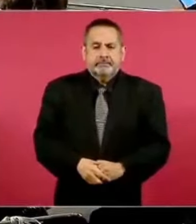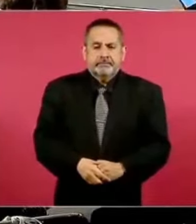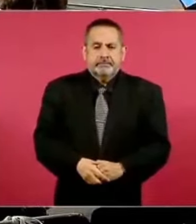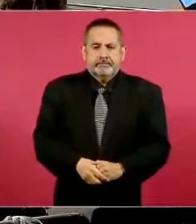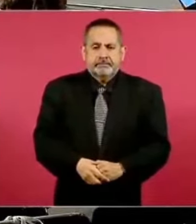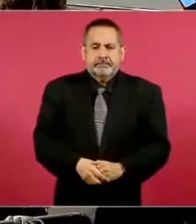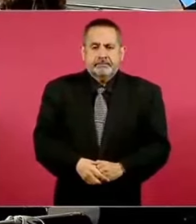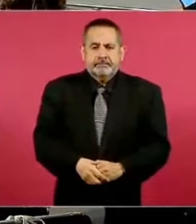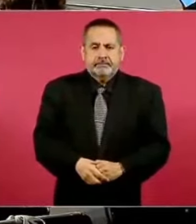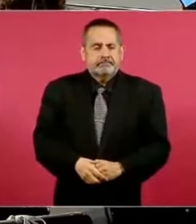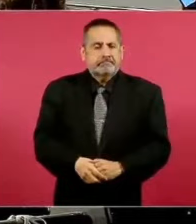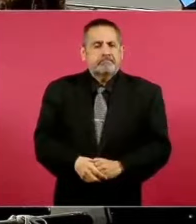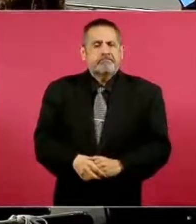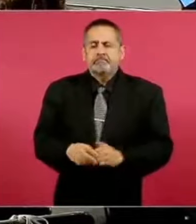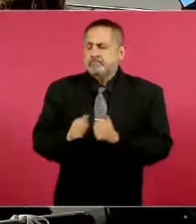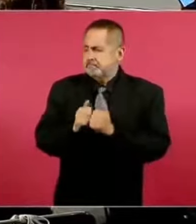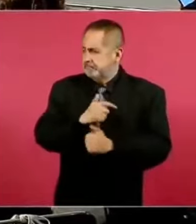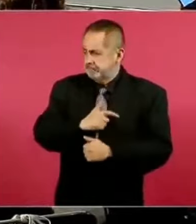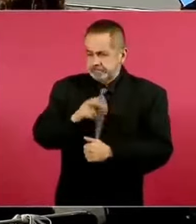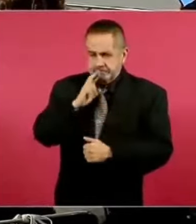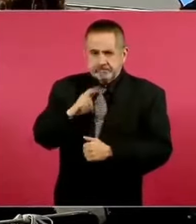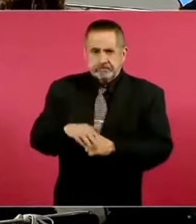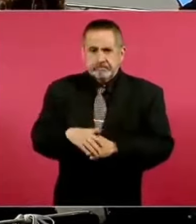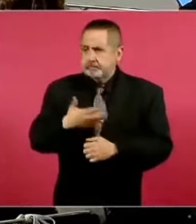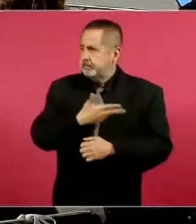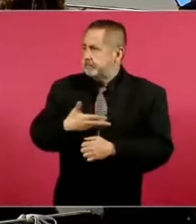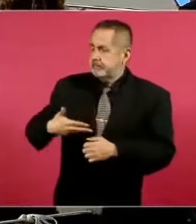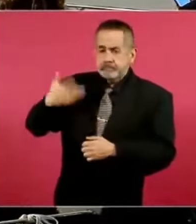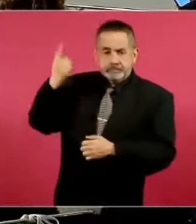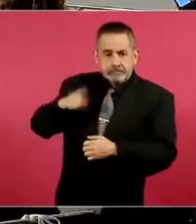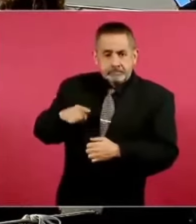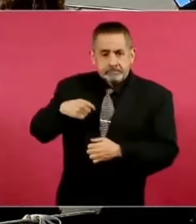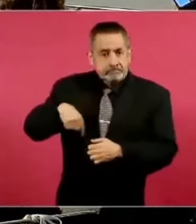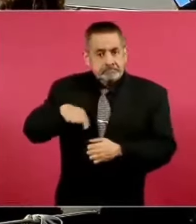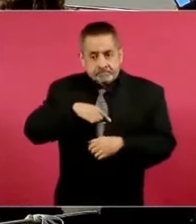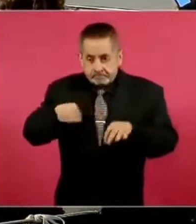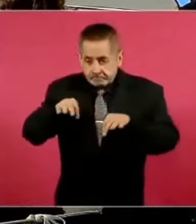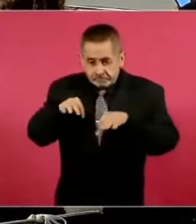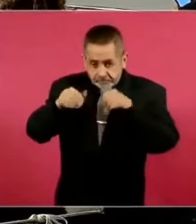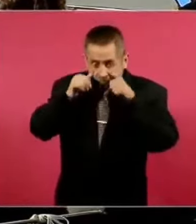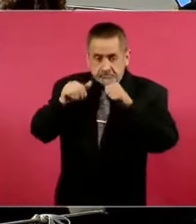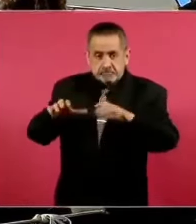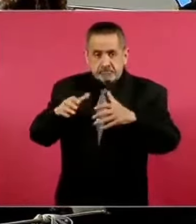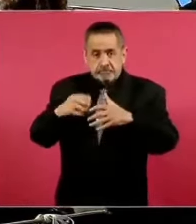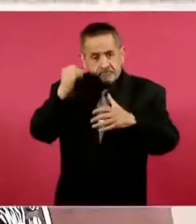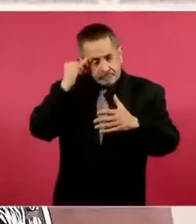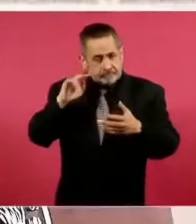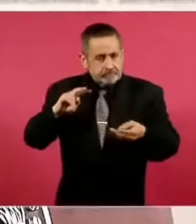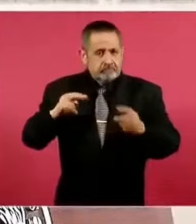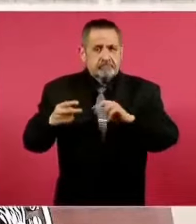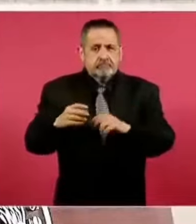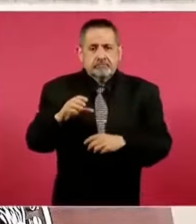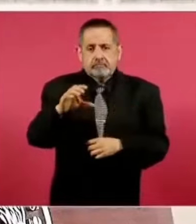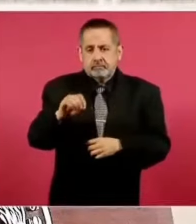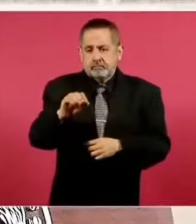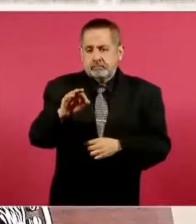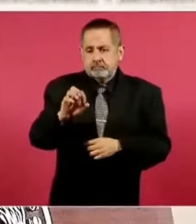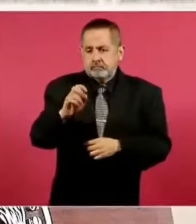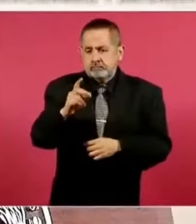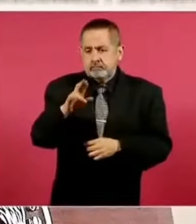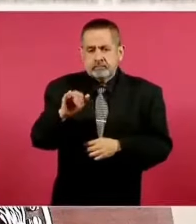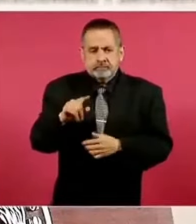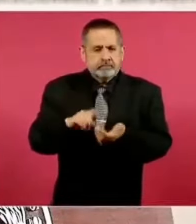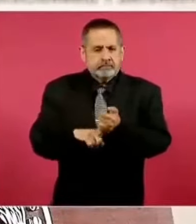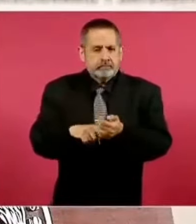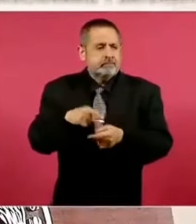Sí, comando, con mucho gusto. Por instrucción del señor presidente, hemos estado trabajando en cambiar el paradigma de COFEPRIS, que COFEPRIS deje de ser una